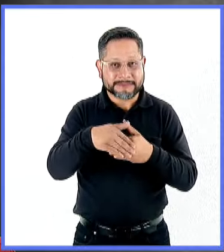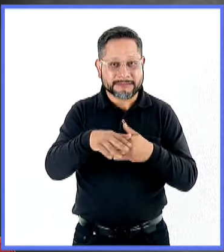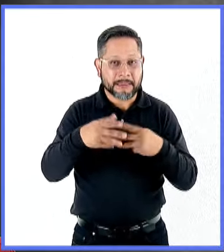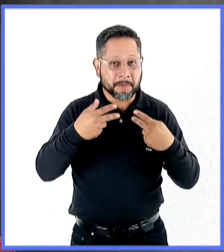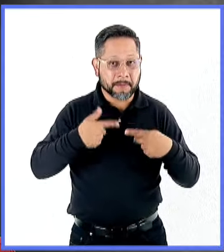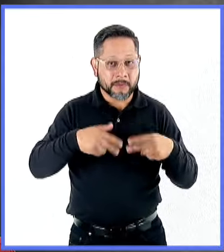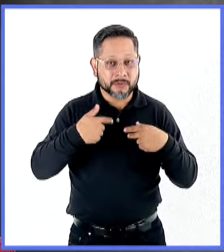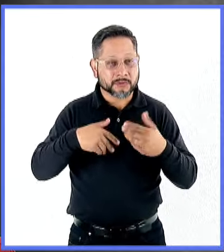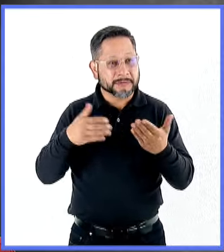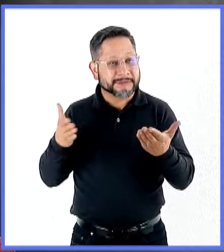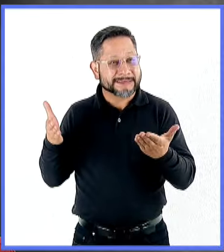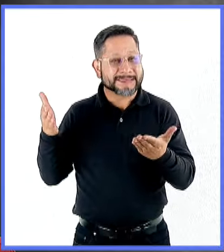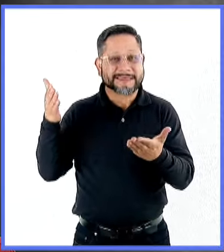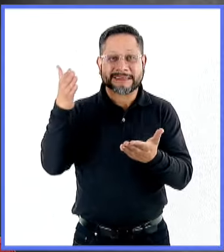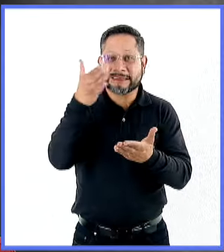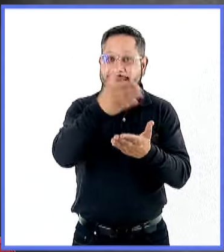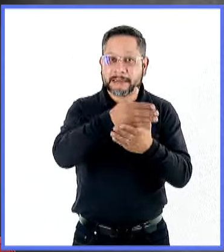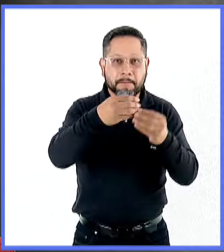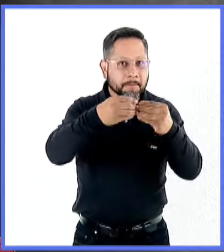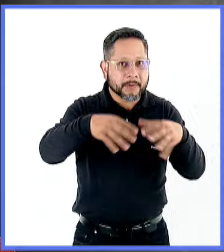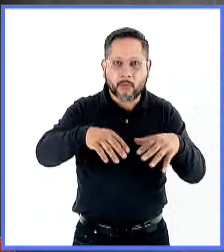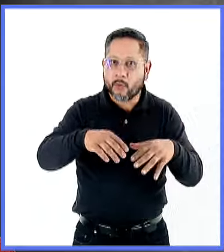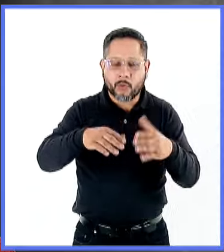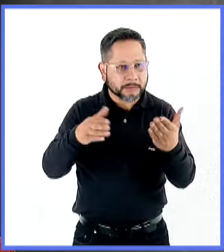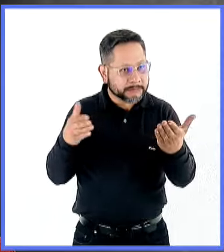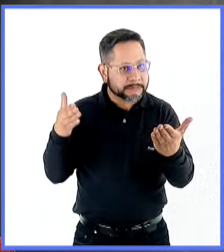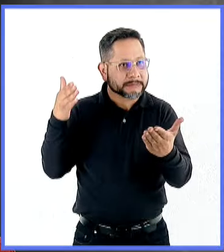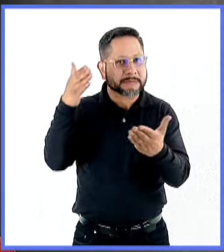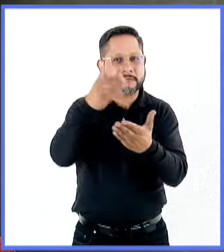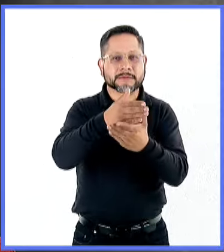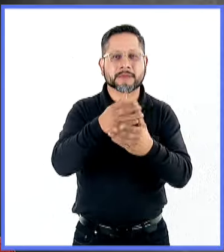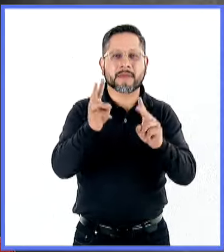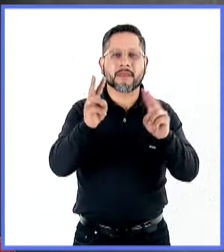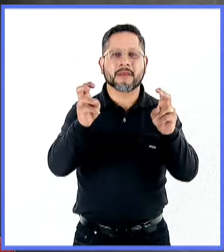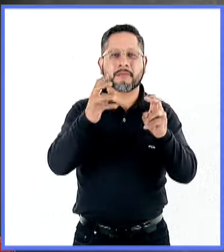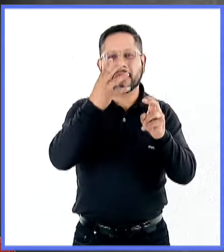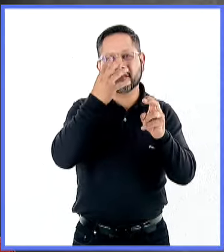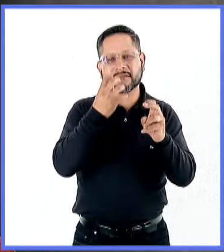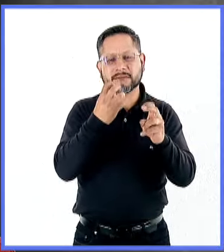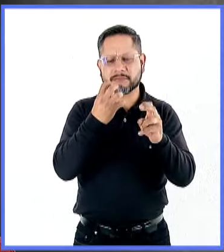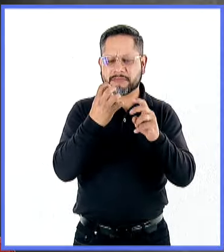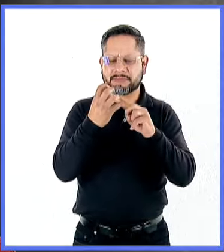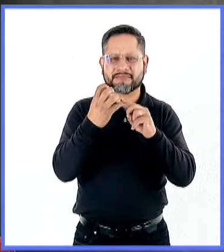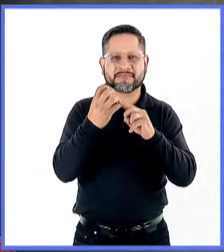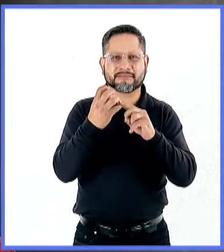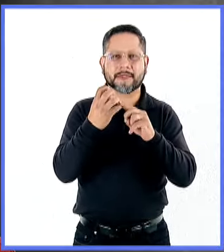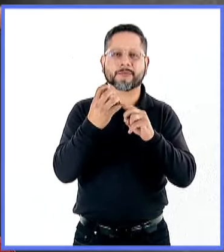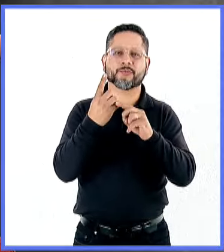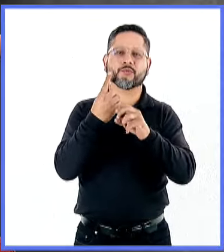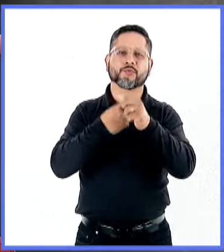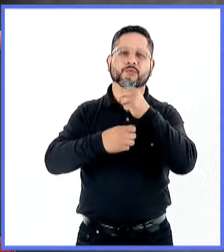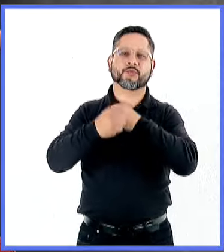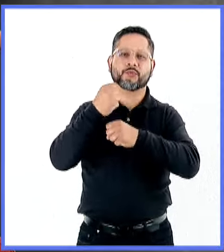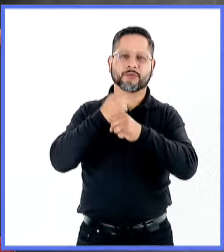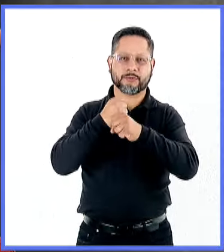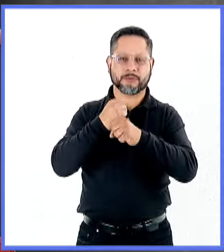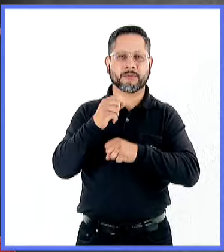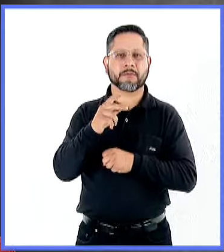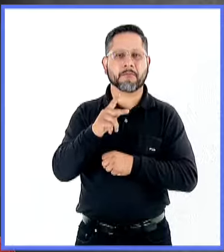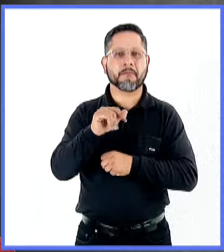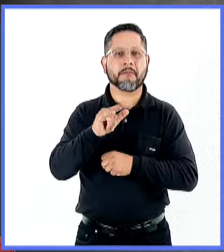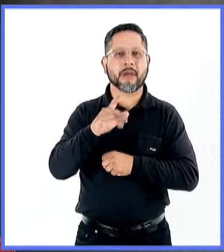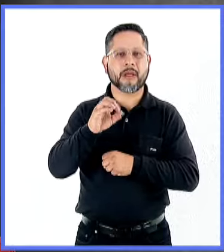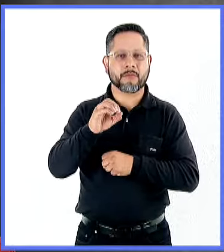no debe perderse ciertas actividades. ¿Cuáles son esos motivos tristes? El fallecimiento del año pasado de don Pablo González